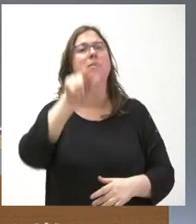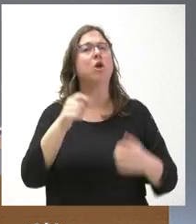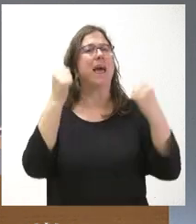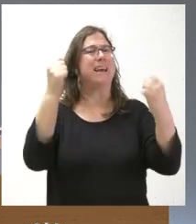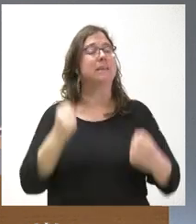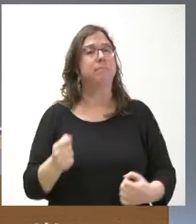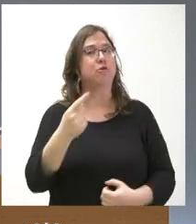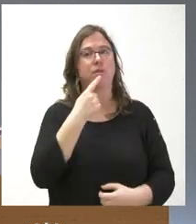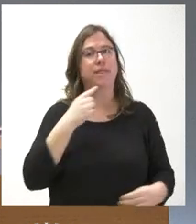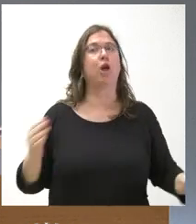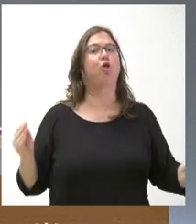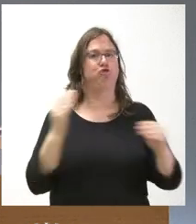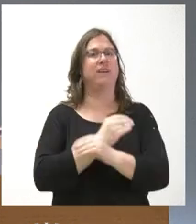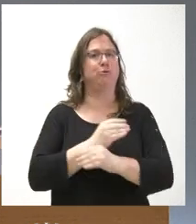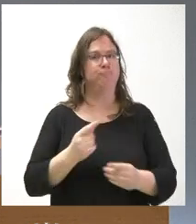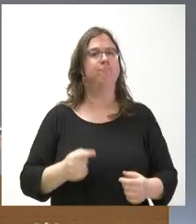lo contrario.